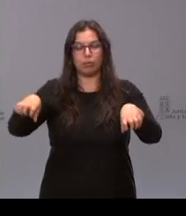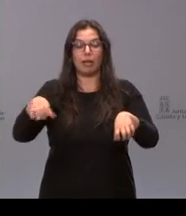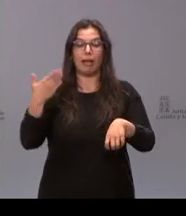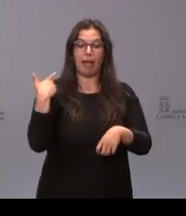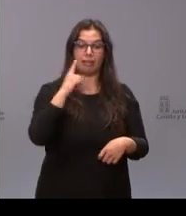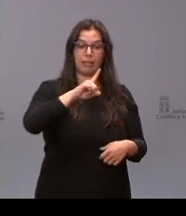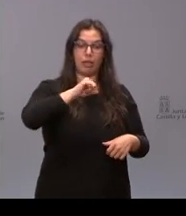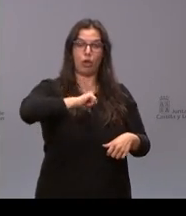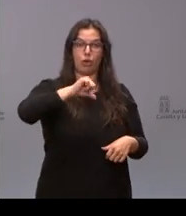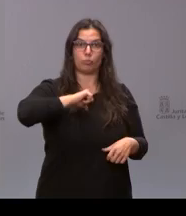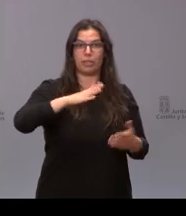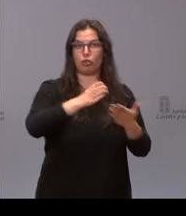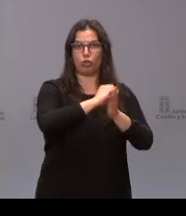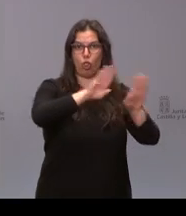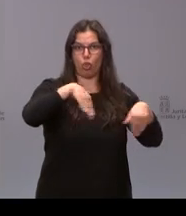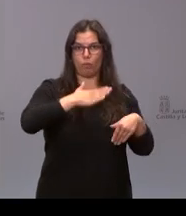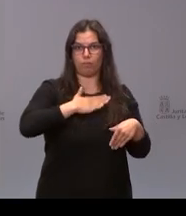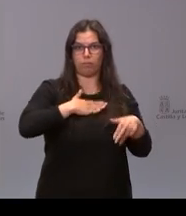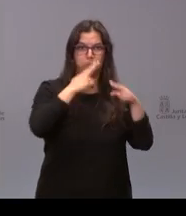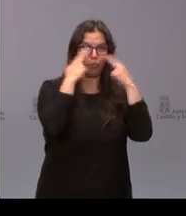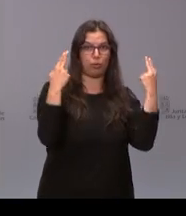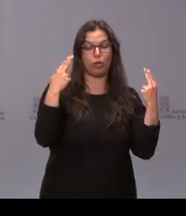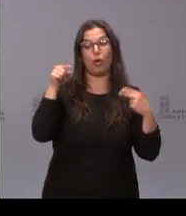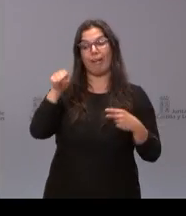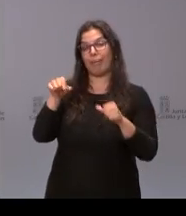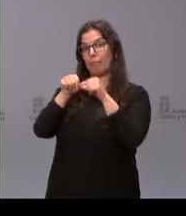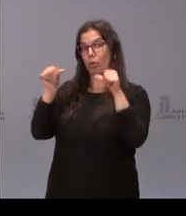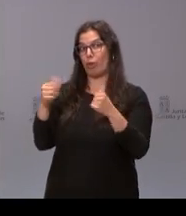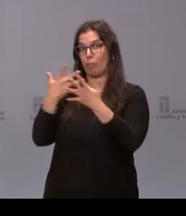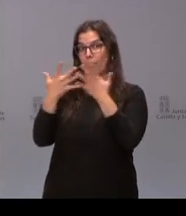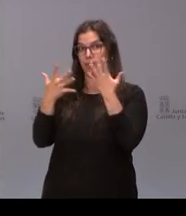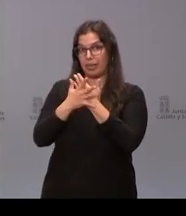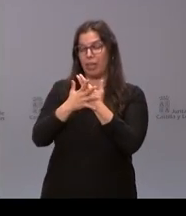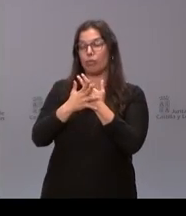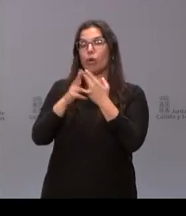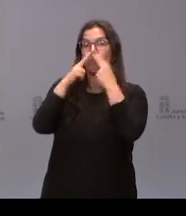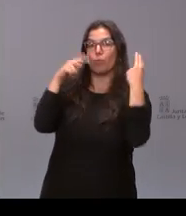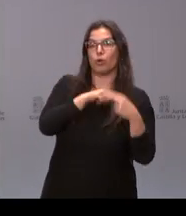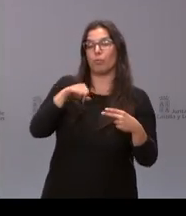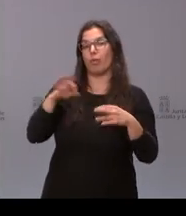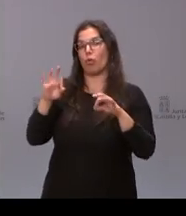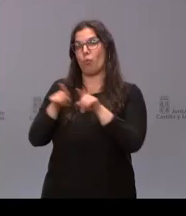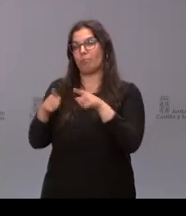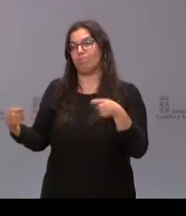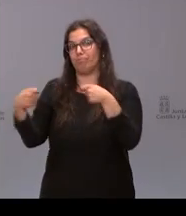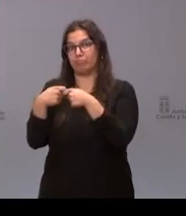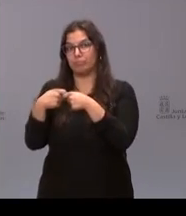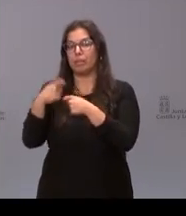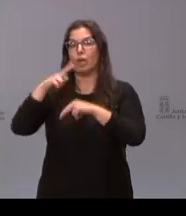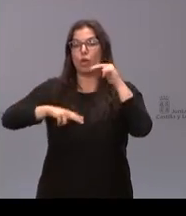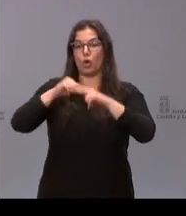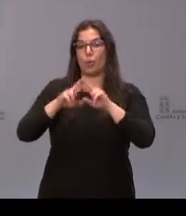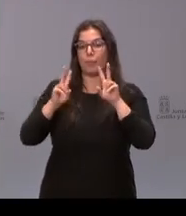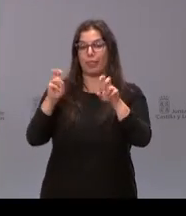donde todo quedaba en casa en el modelo público-privado o concesional la obra nuclear y la dotación de